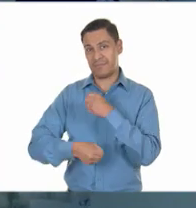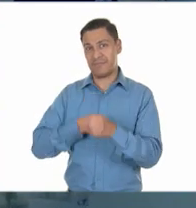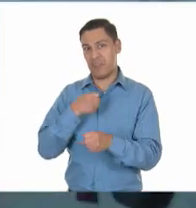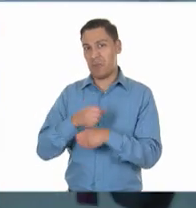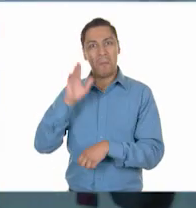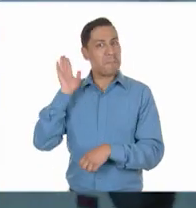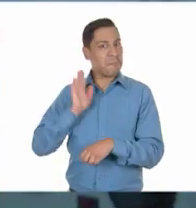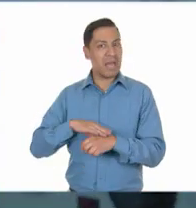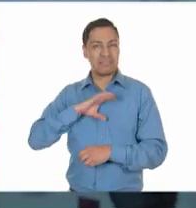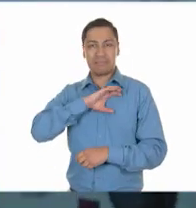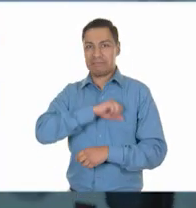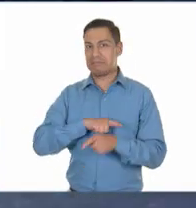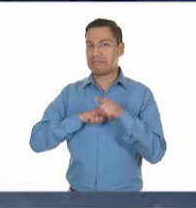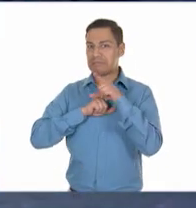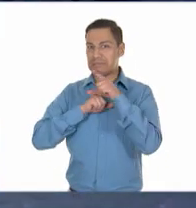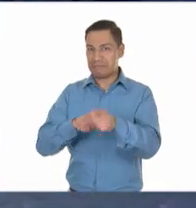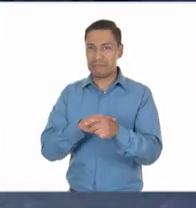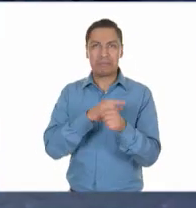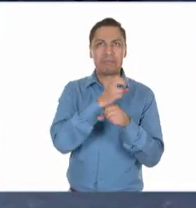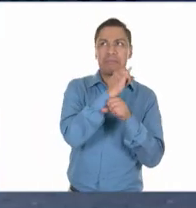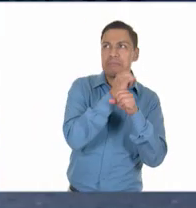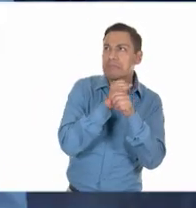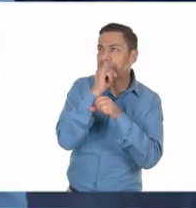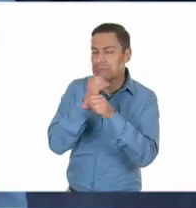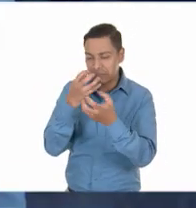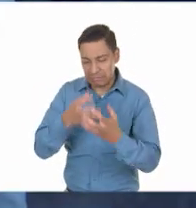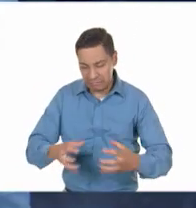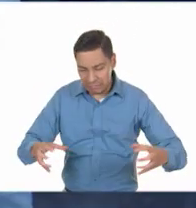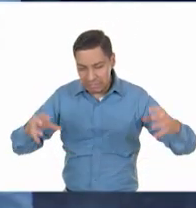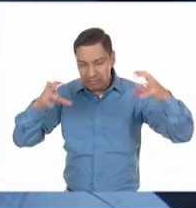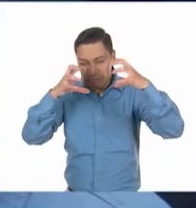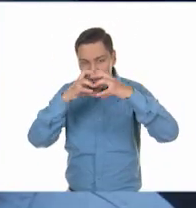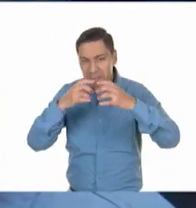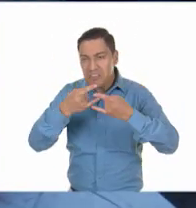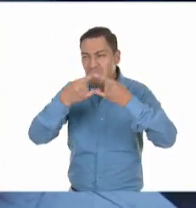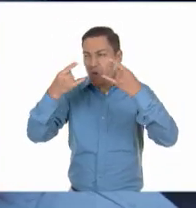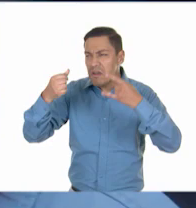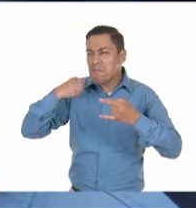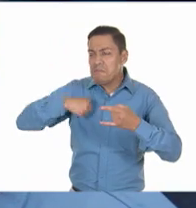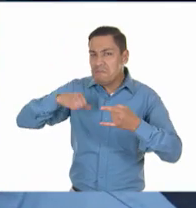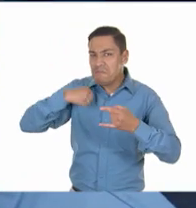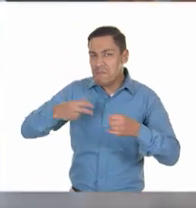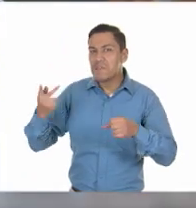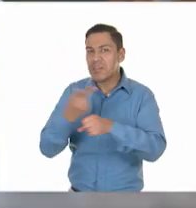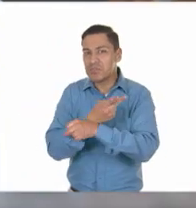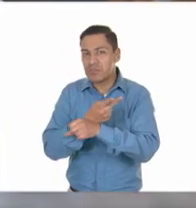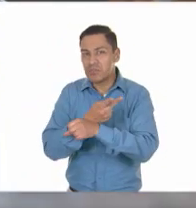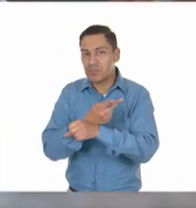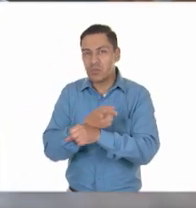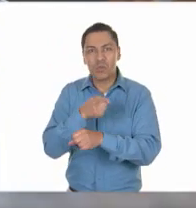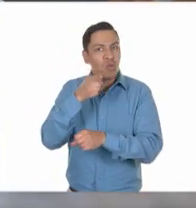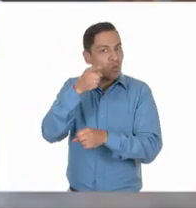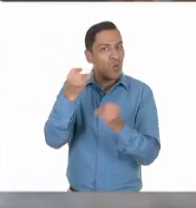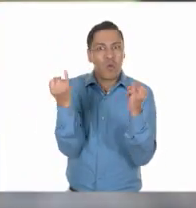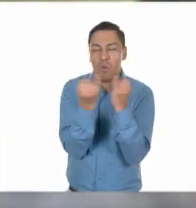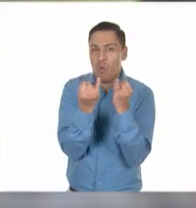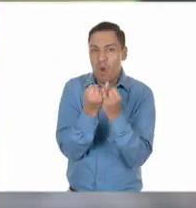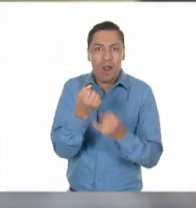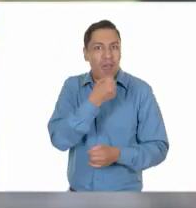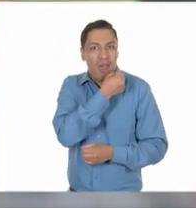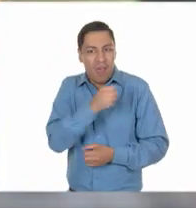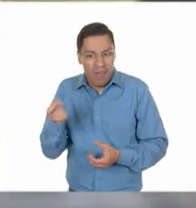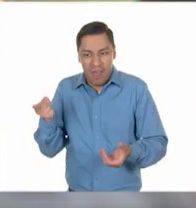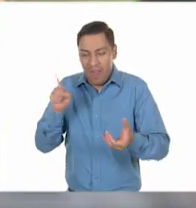lo que más me apasiona. Inventivo a nuestro planeta y a nuestros antepasados. Explota tu talento,